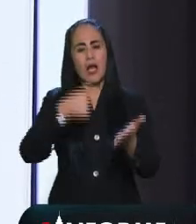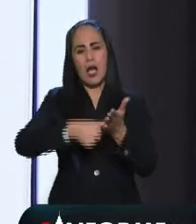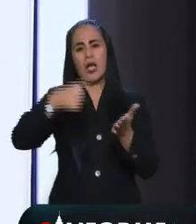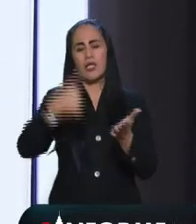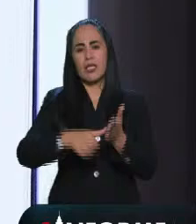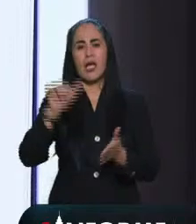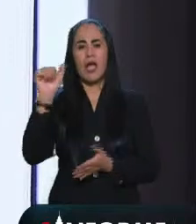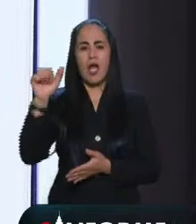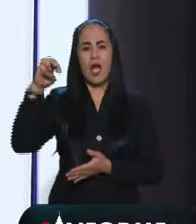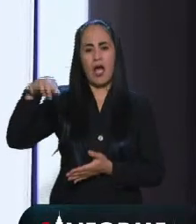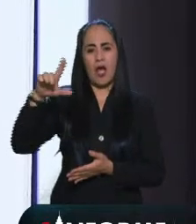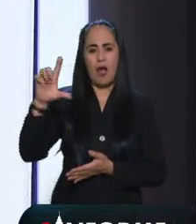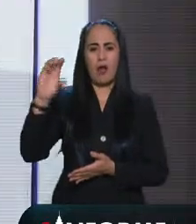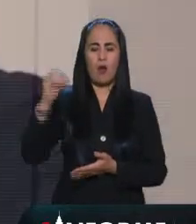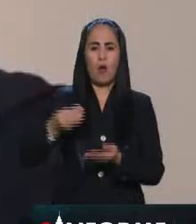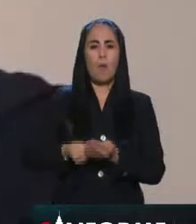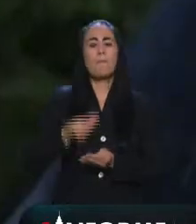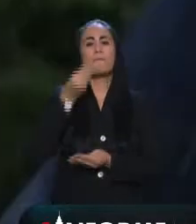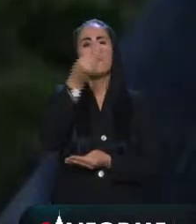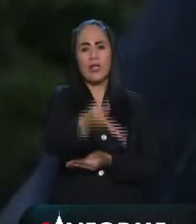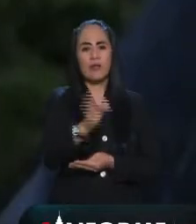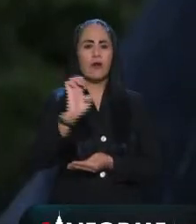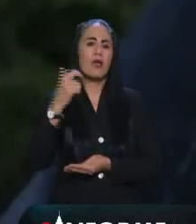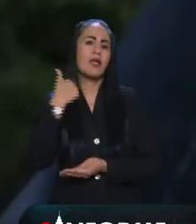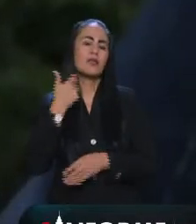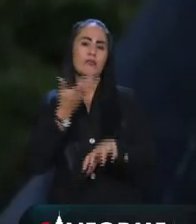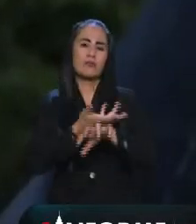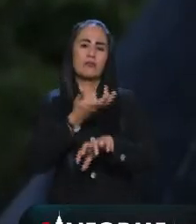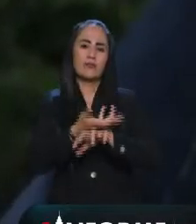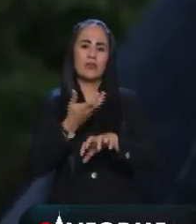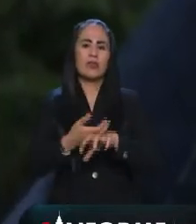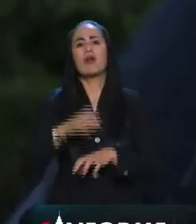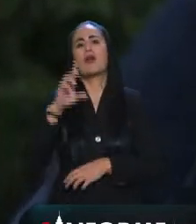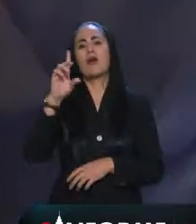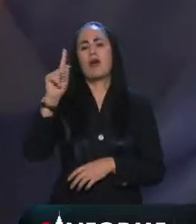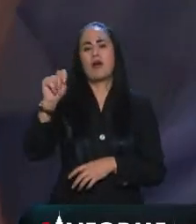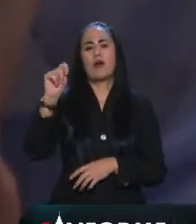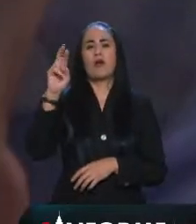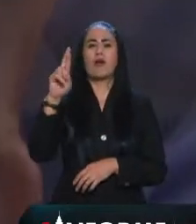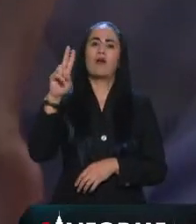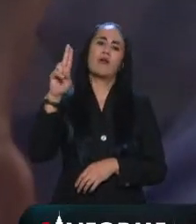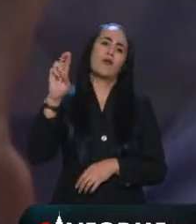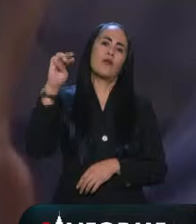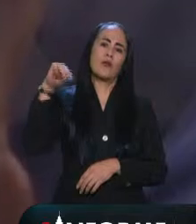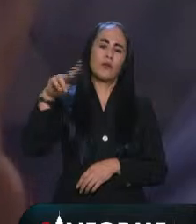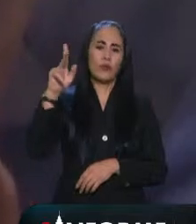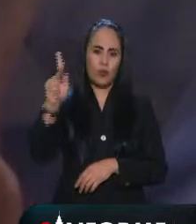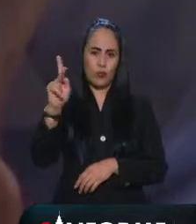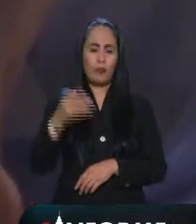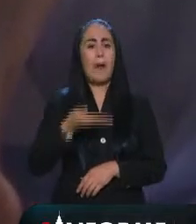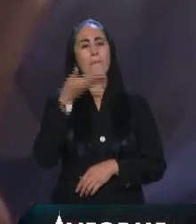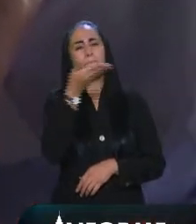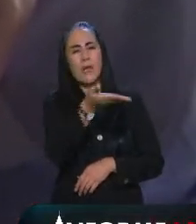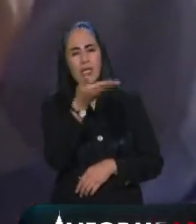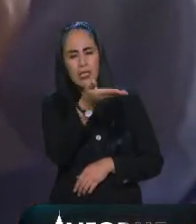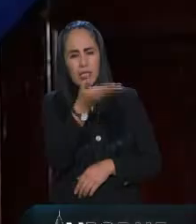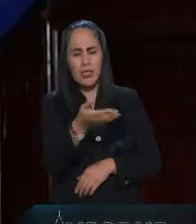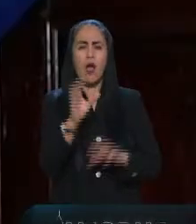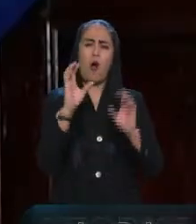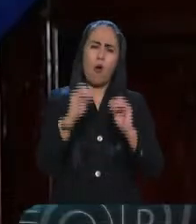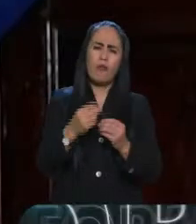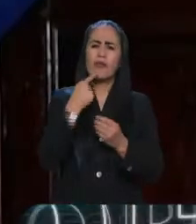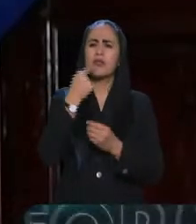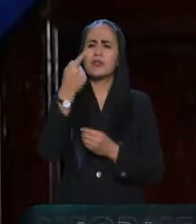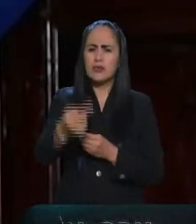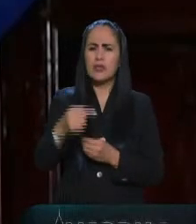presidente Andrés Manuel López Obrador envió al expresidente de Estados Unidos Donald Trump para pedirle bueno para ofrecer el asilo